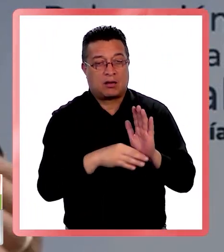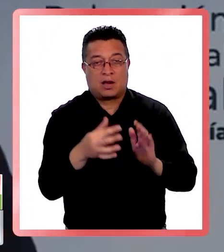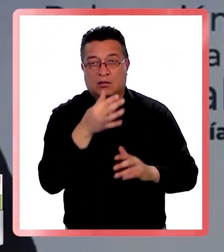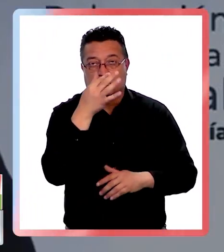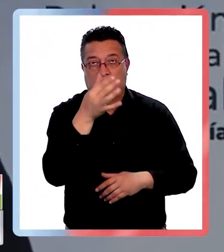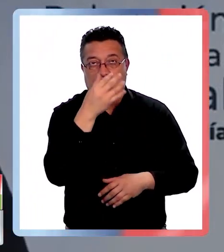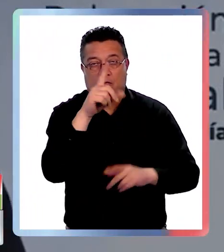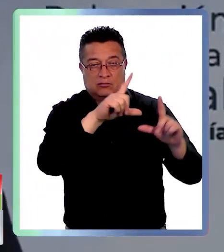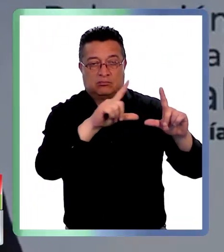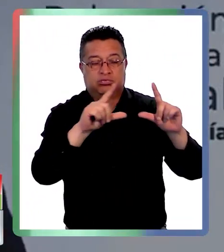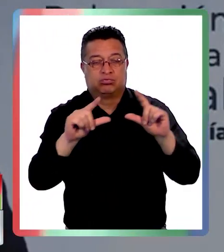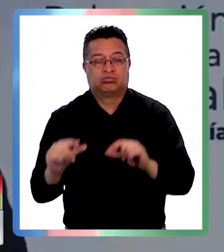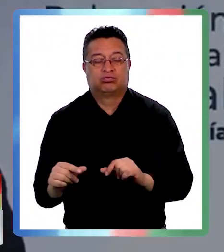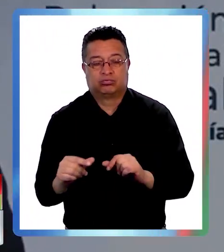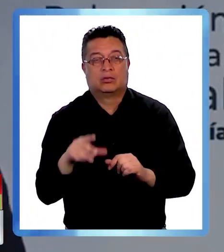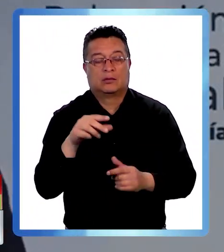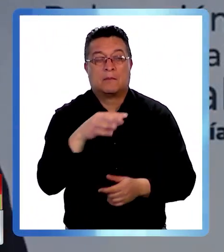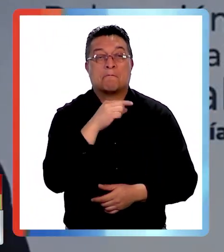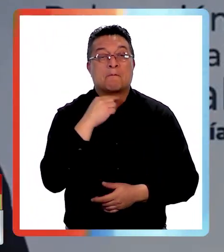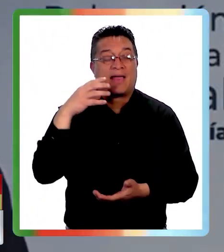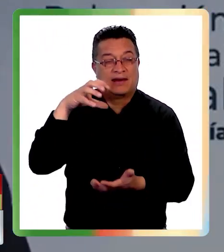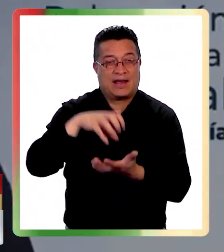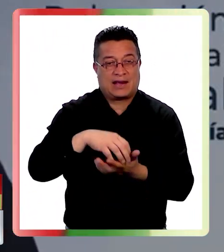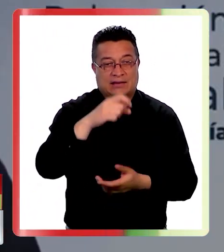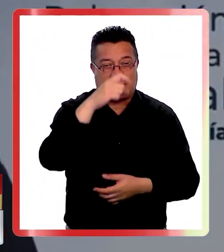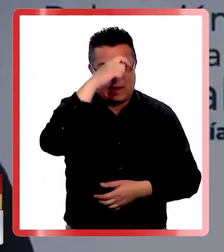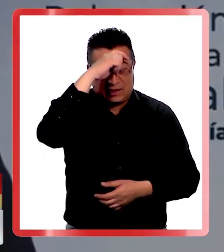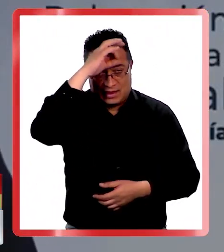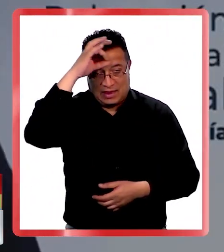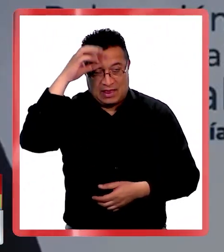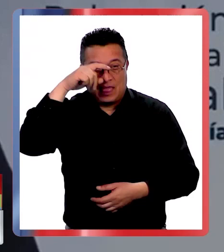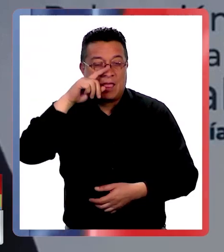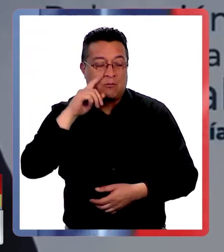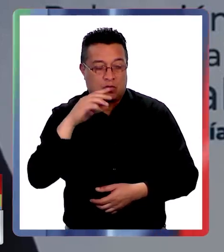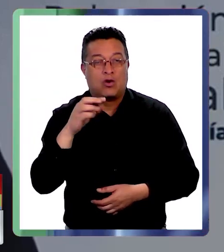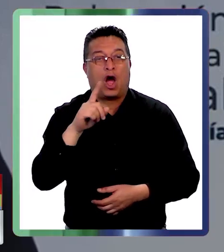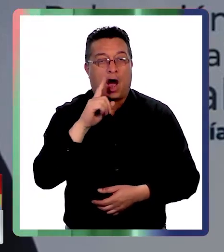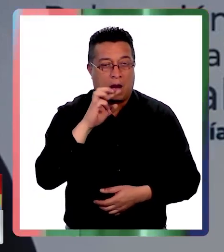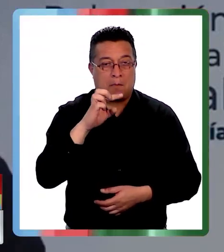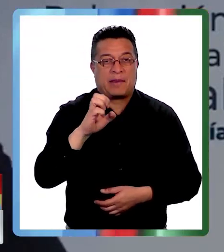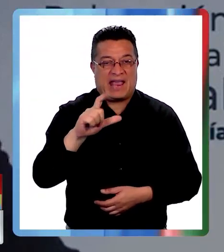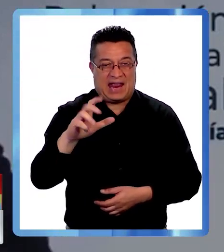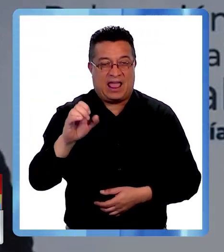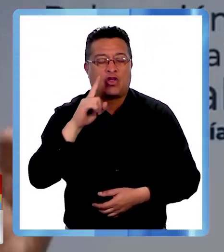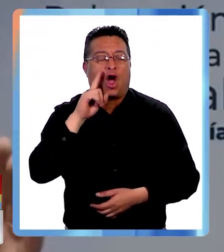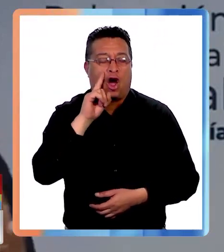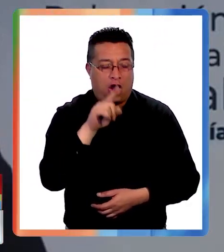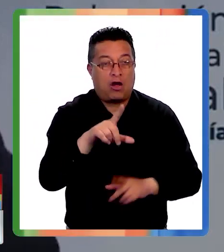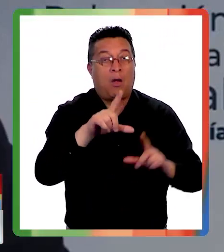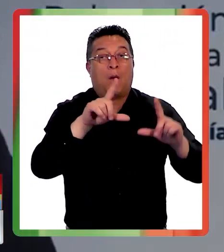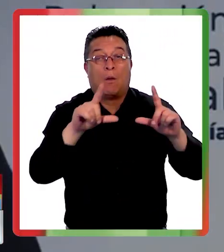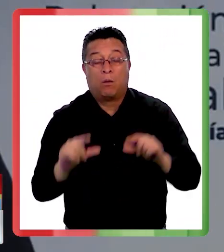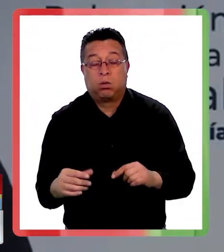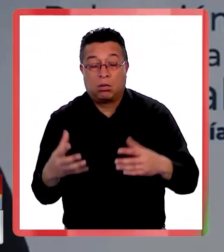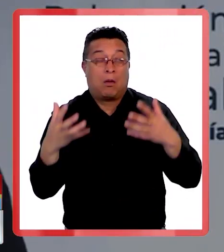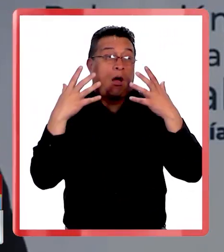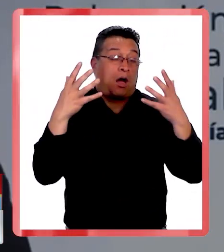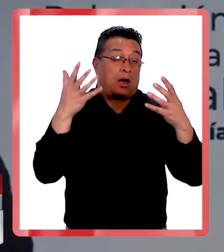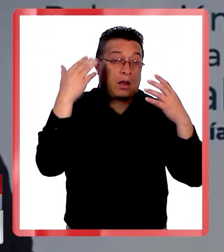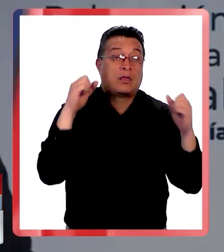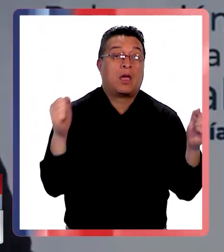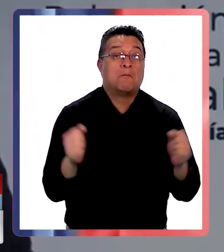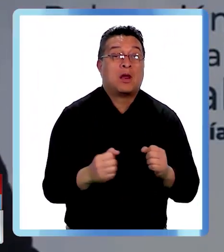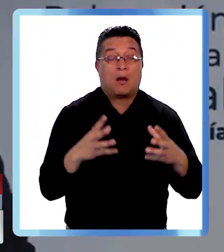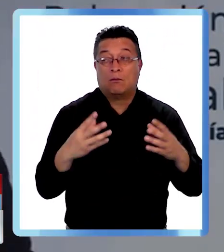ambiental en Temuco y Padre de las Casas y va a haber pellets no va a haber déficit de pellets no va a haber lo que pasa muchas veces en